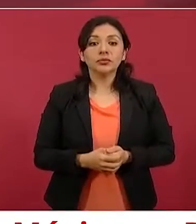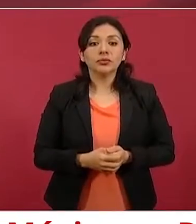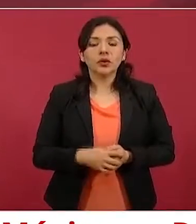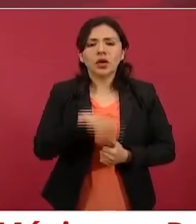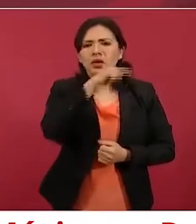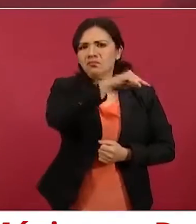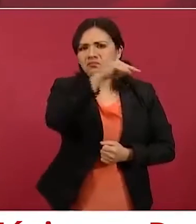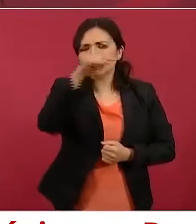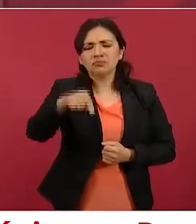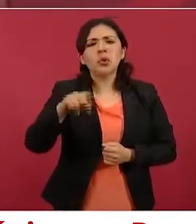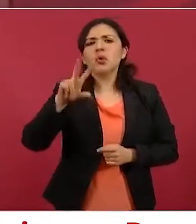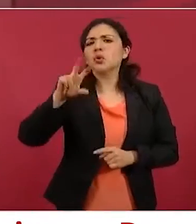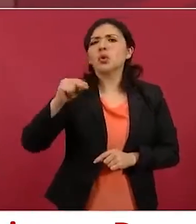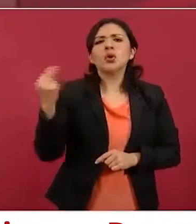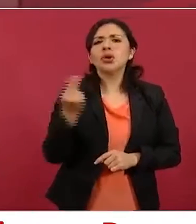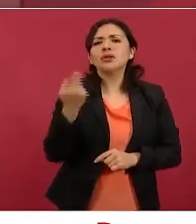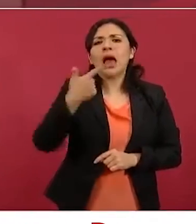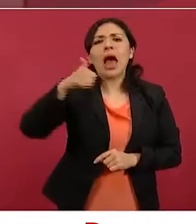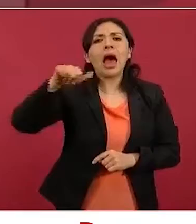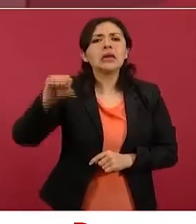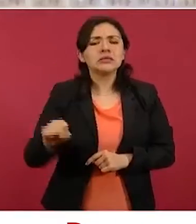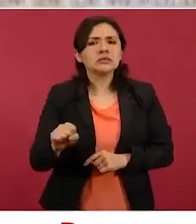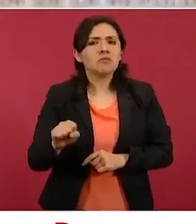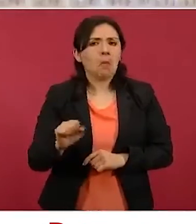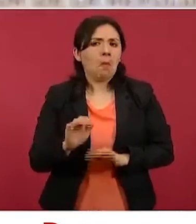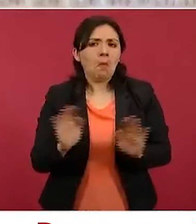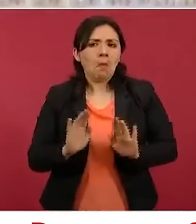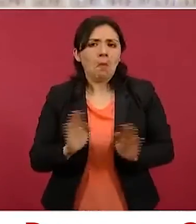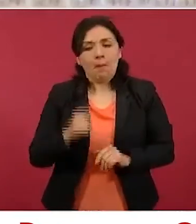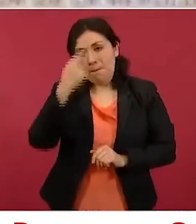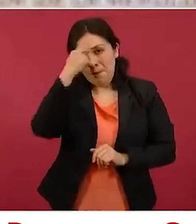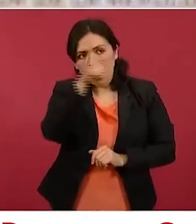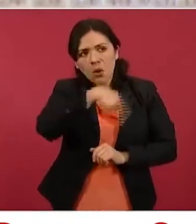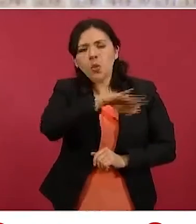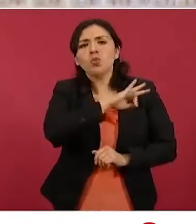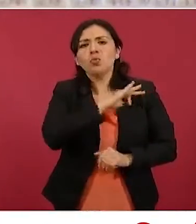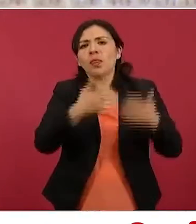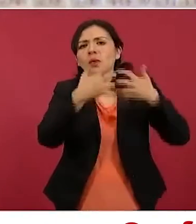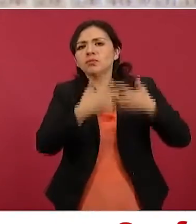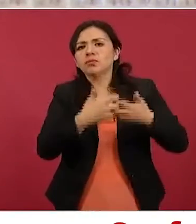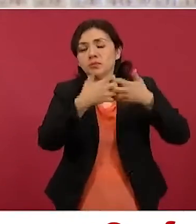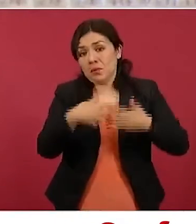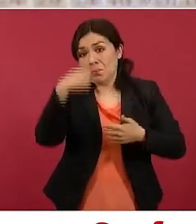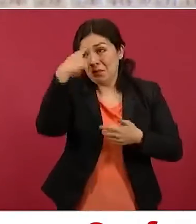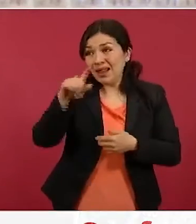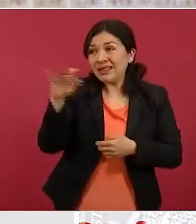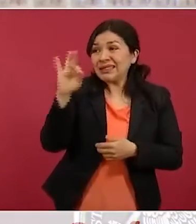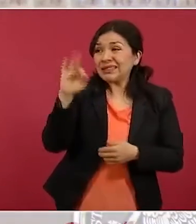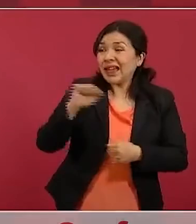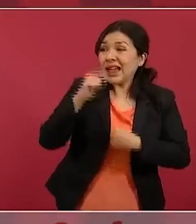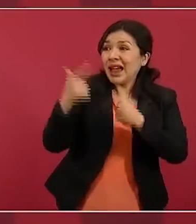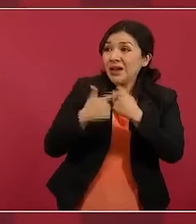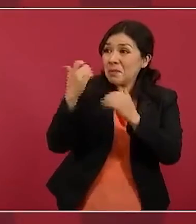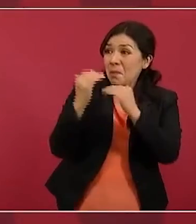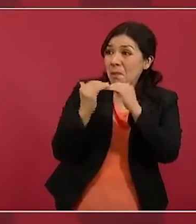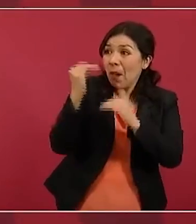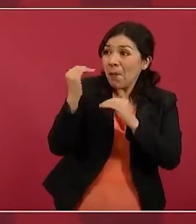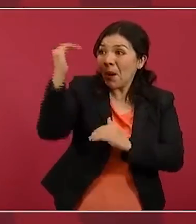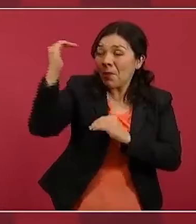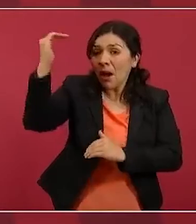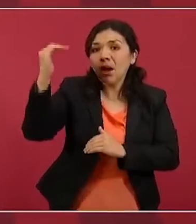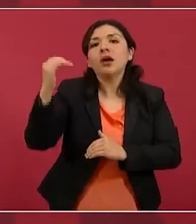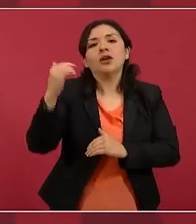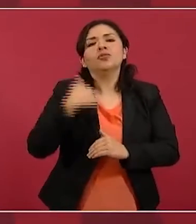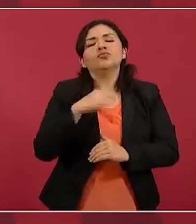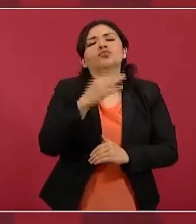gas para evitar el aumento en los costos